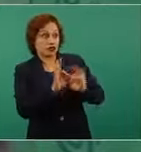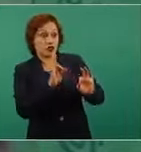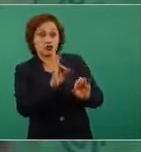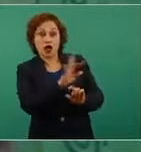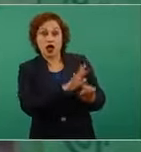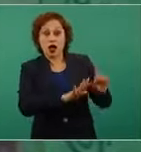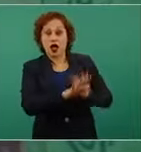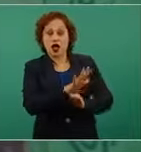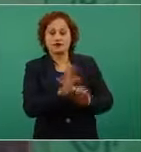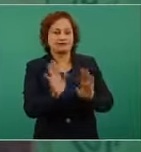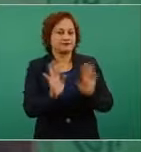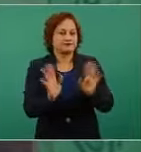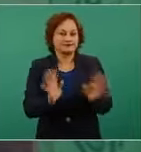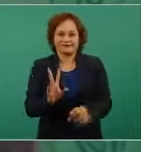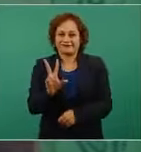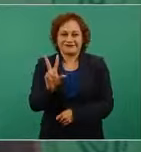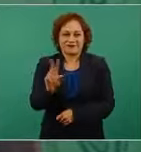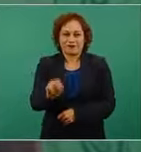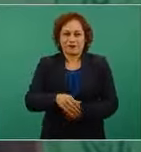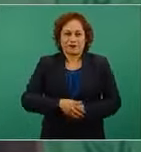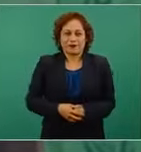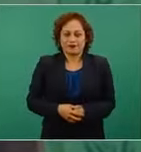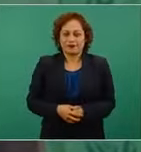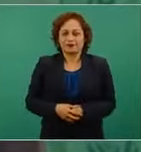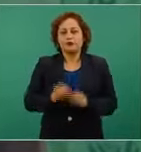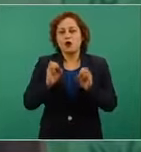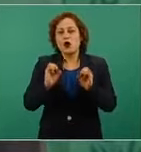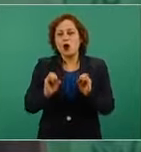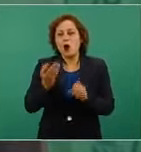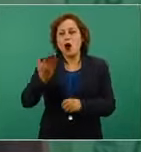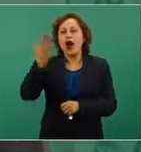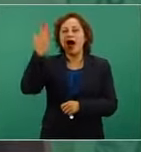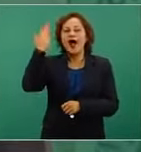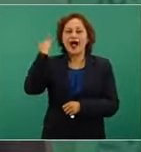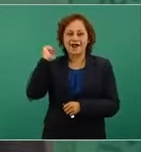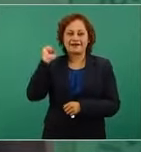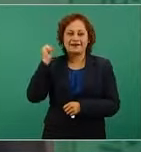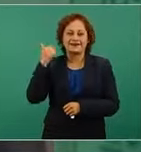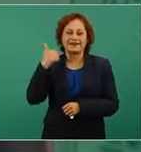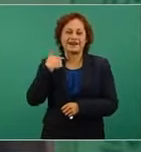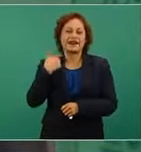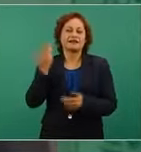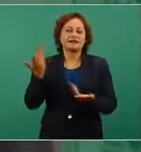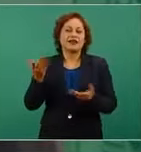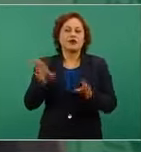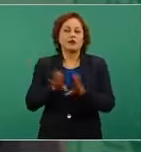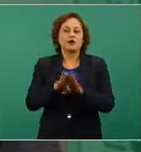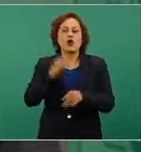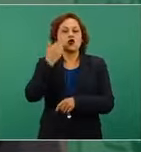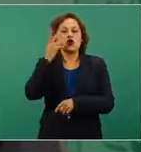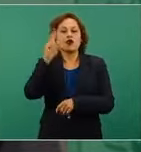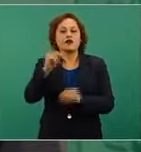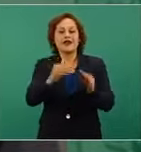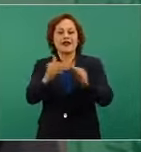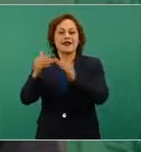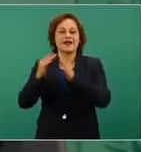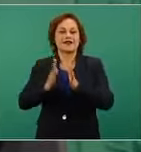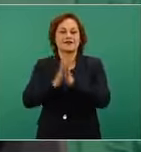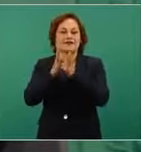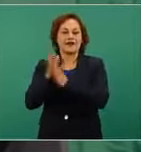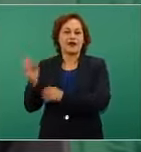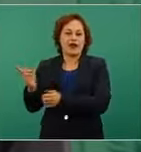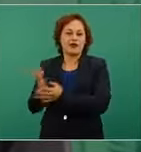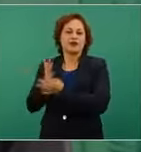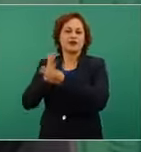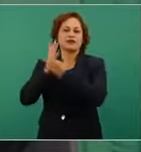decían antes los antidemócratas, democracia que no es dirigida, no